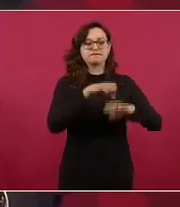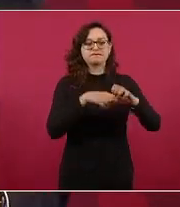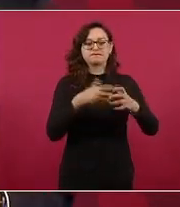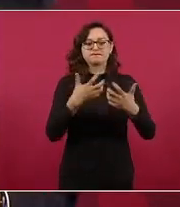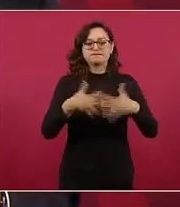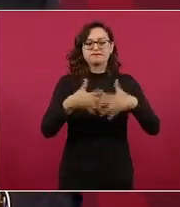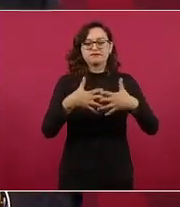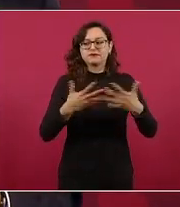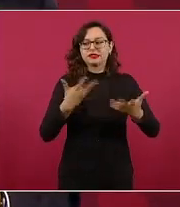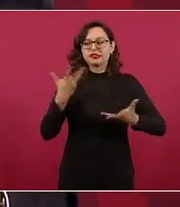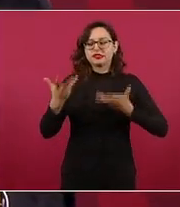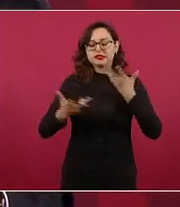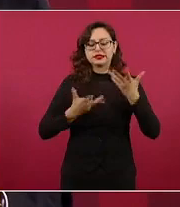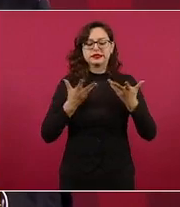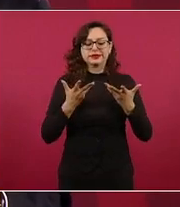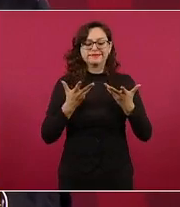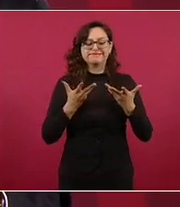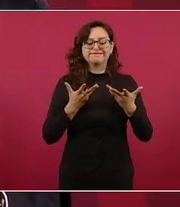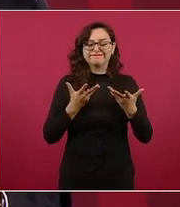entendió